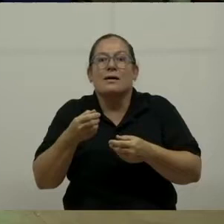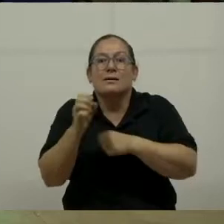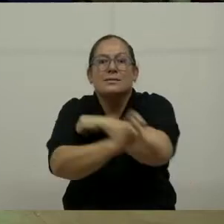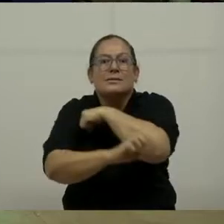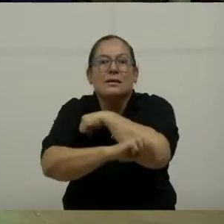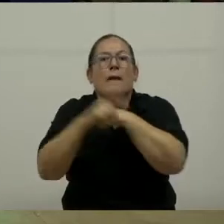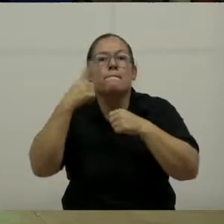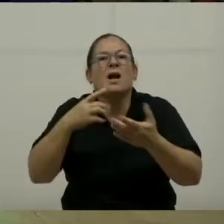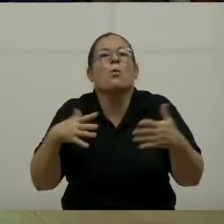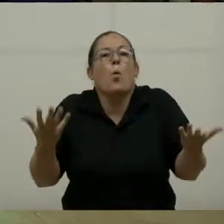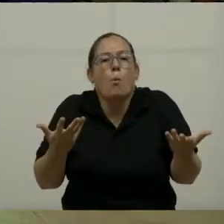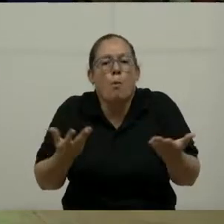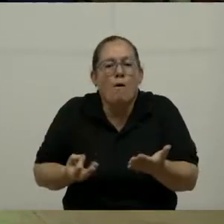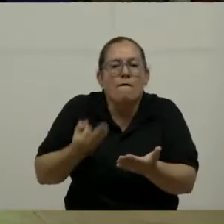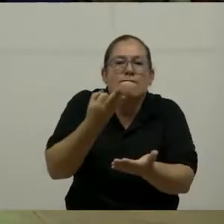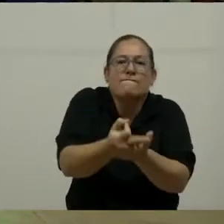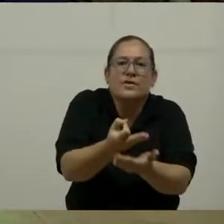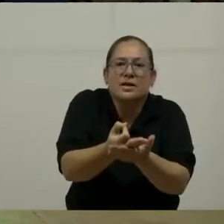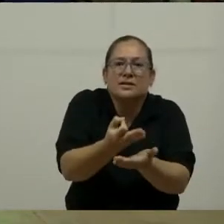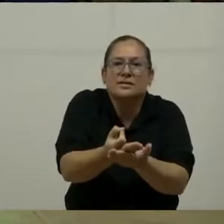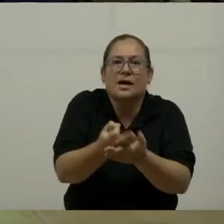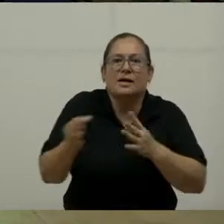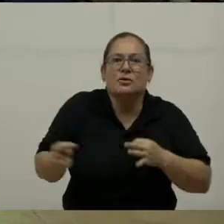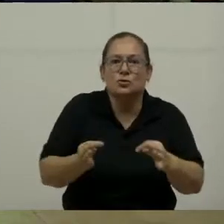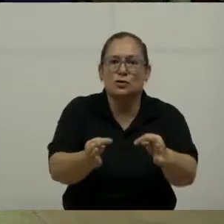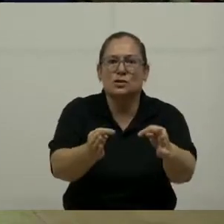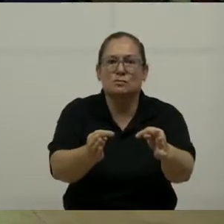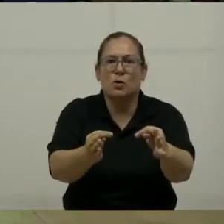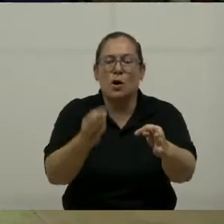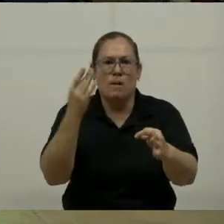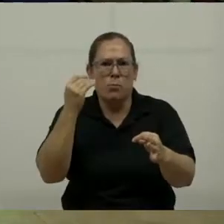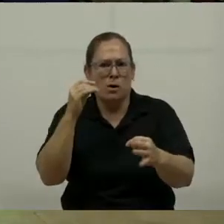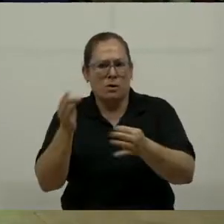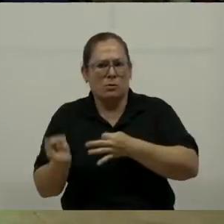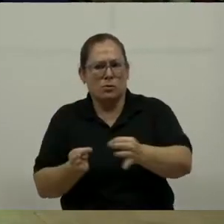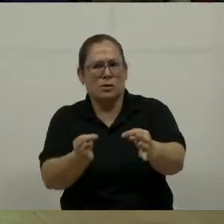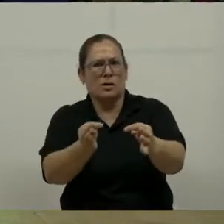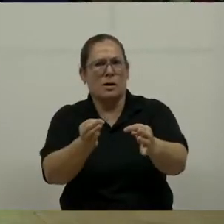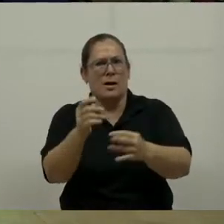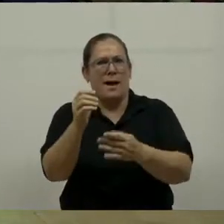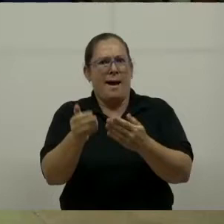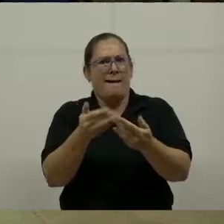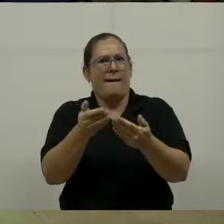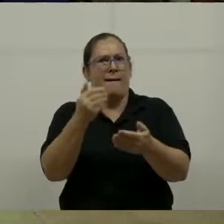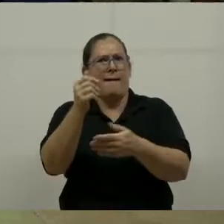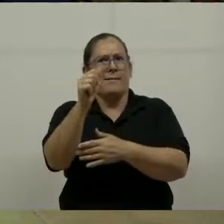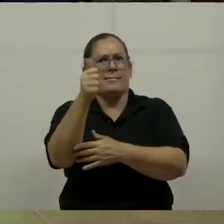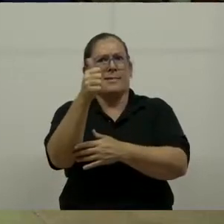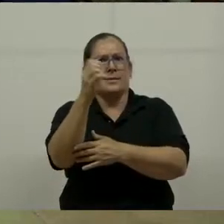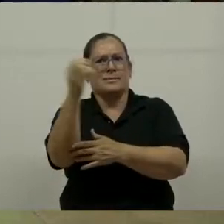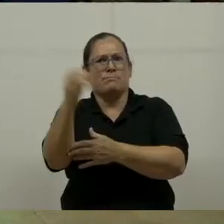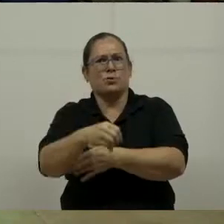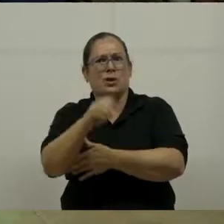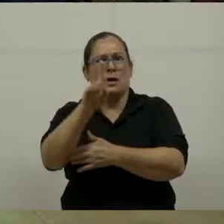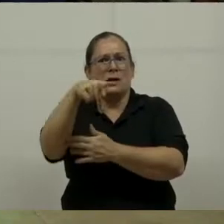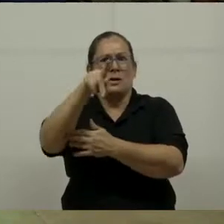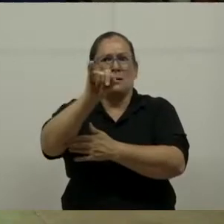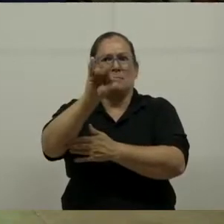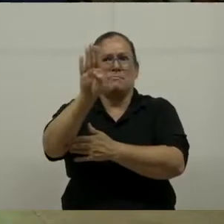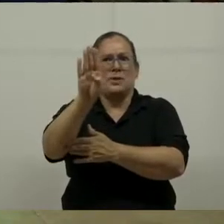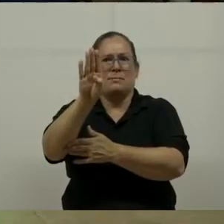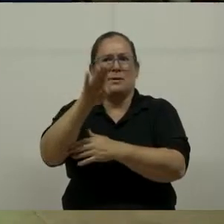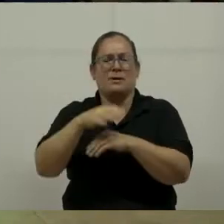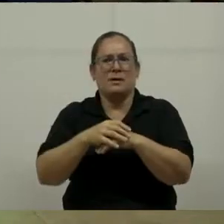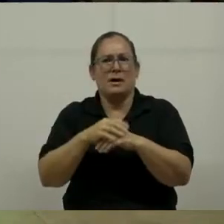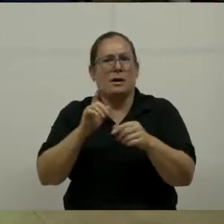turismo. Porque turismo pesa alrededor del 10% en el Producto Interno Bruto del país.